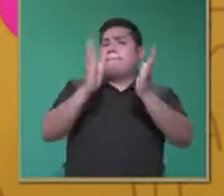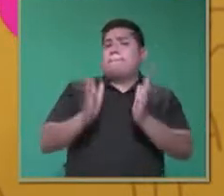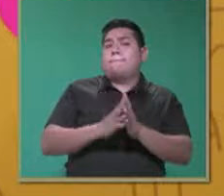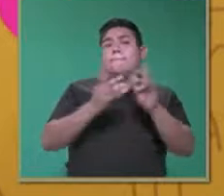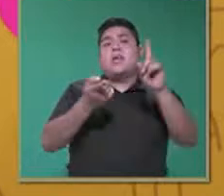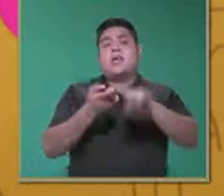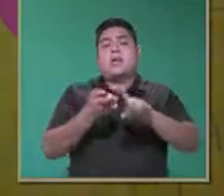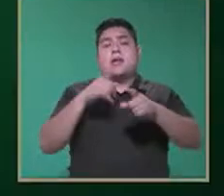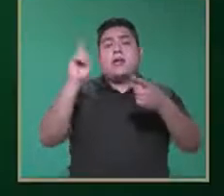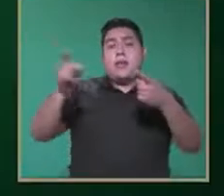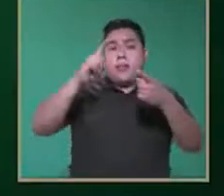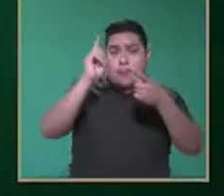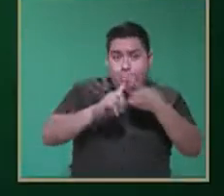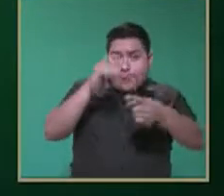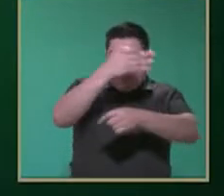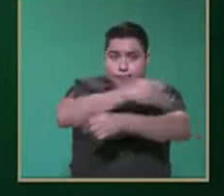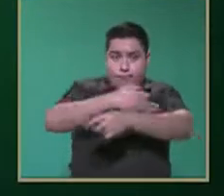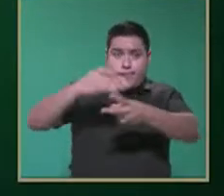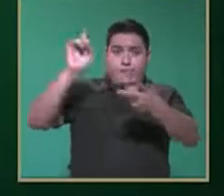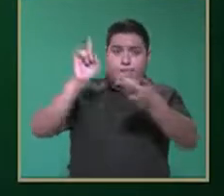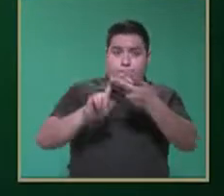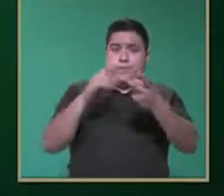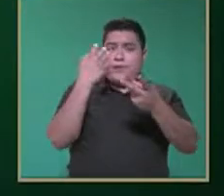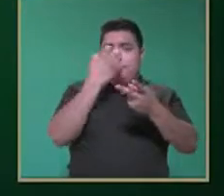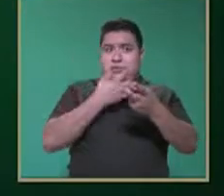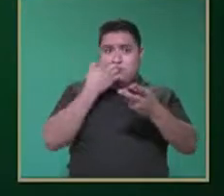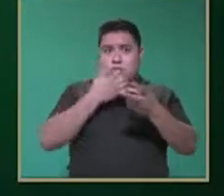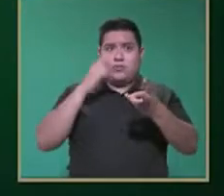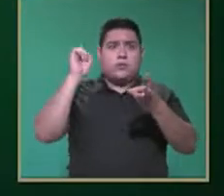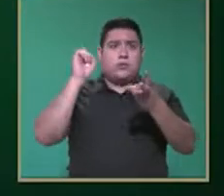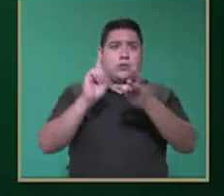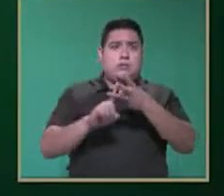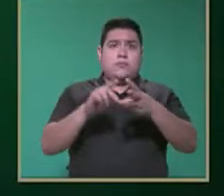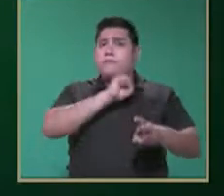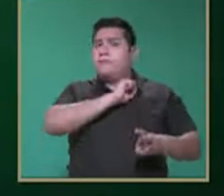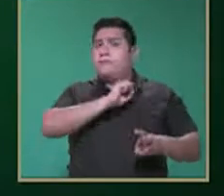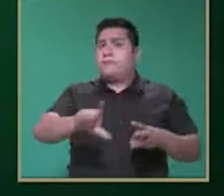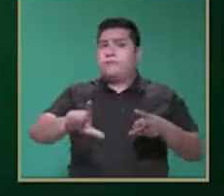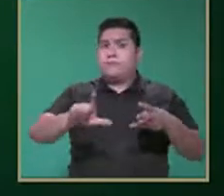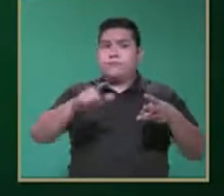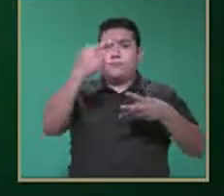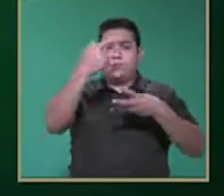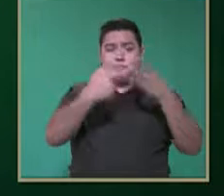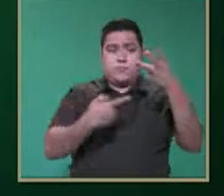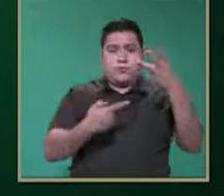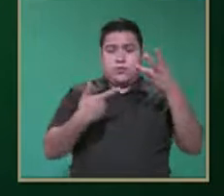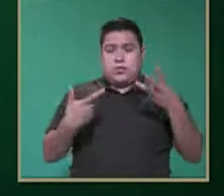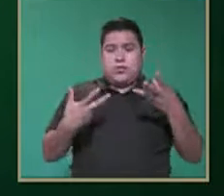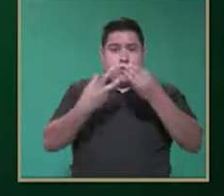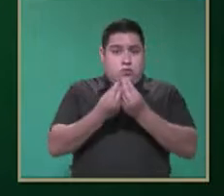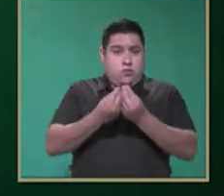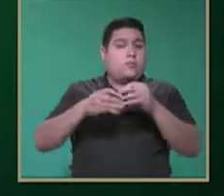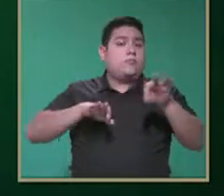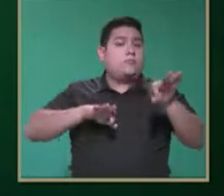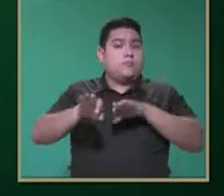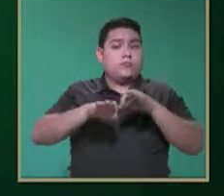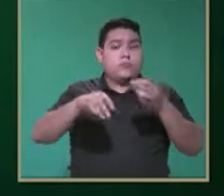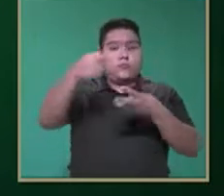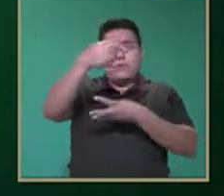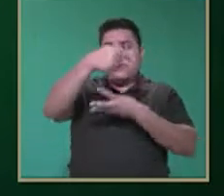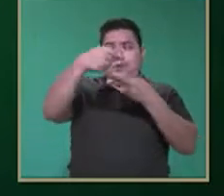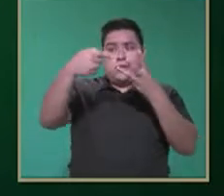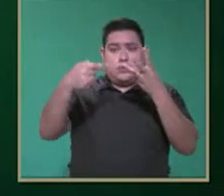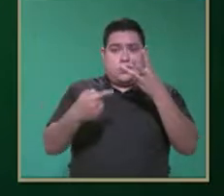familia, la escuela y los especialistas. Es un triángulo,